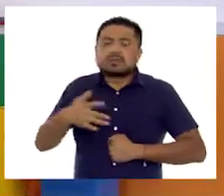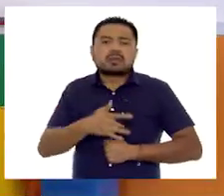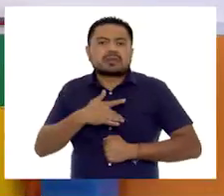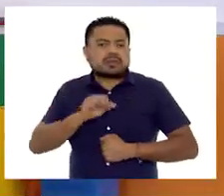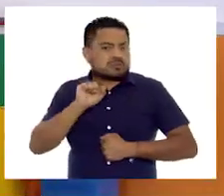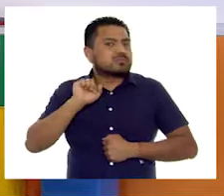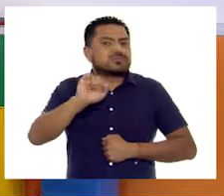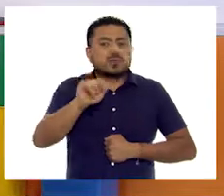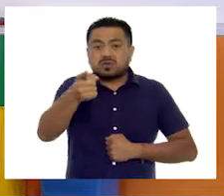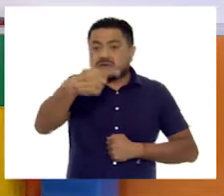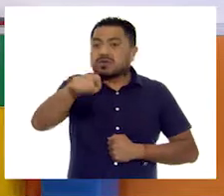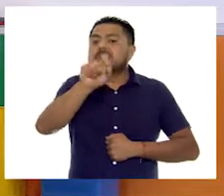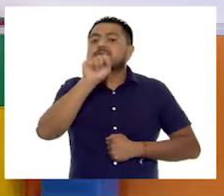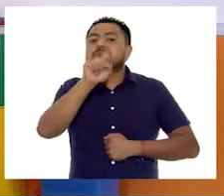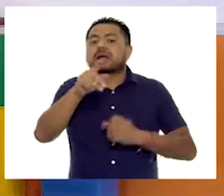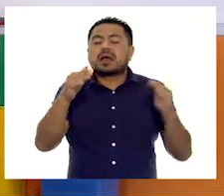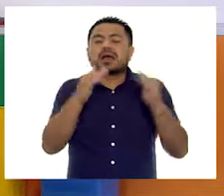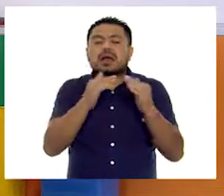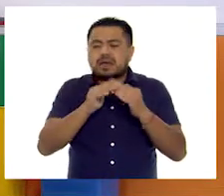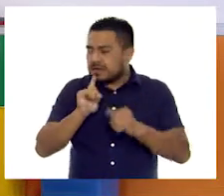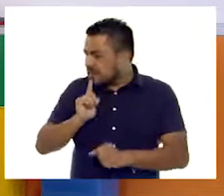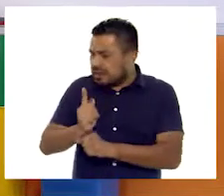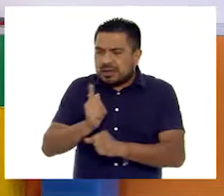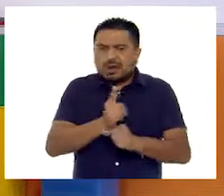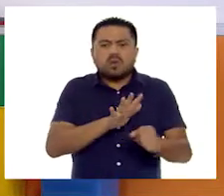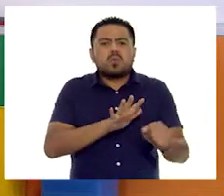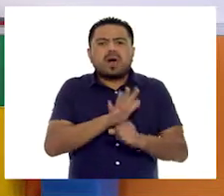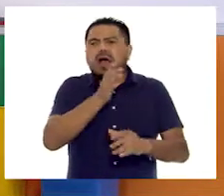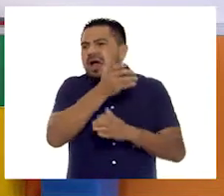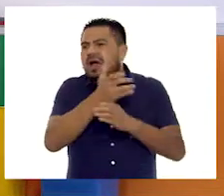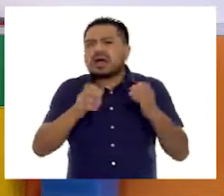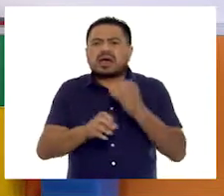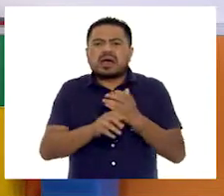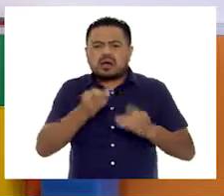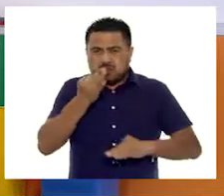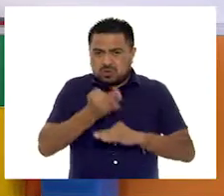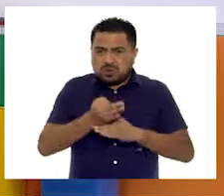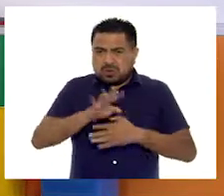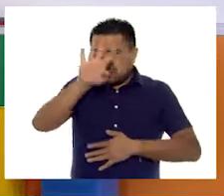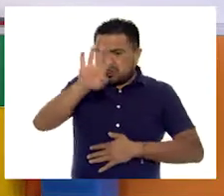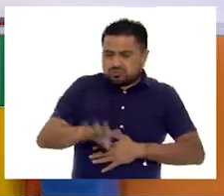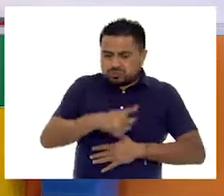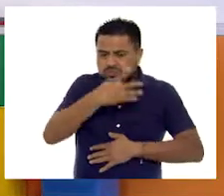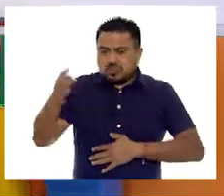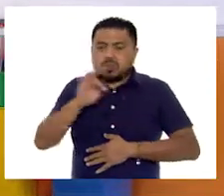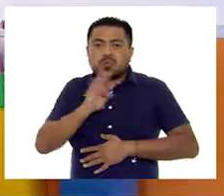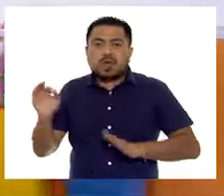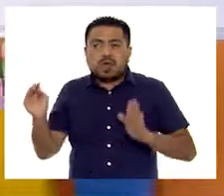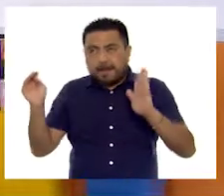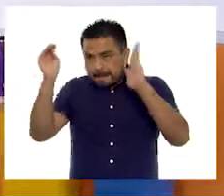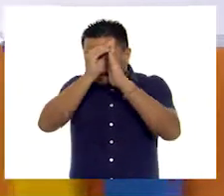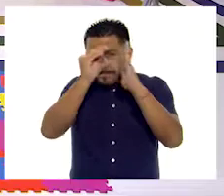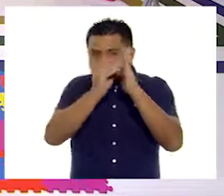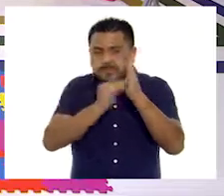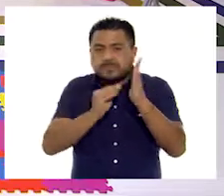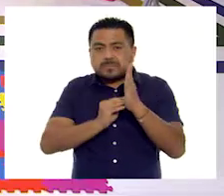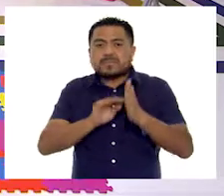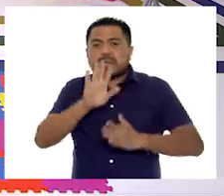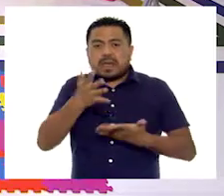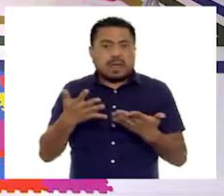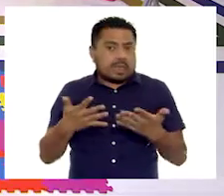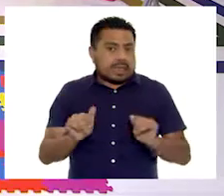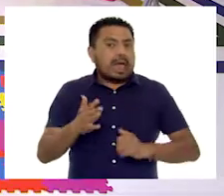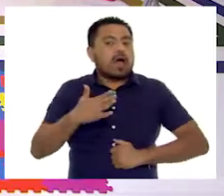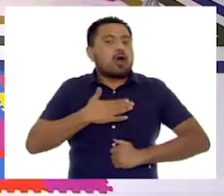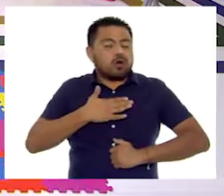Y ustedes también en casa vayan observando qué elementos nos tiene esta tabla para que podamos llenarla. Y bueno, aquí ya la